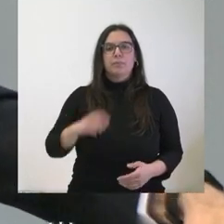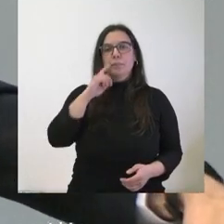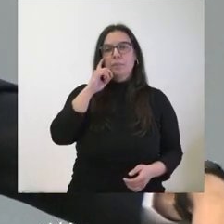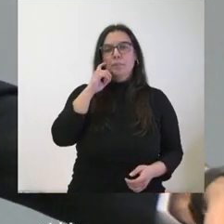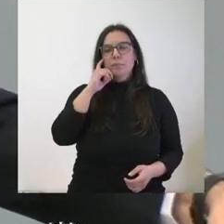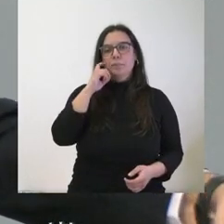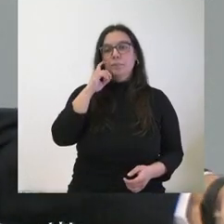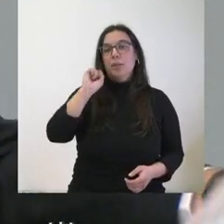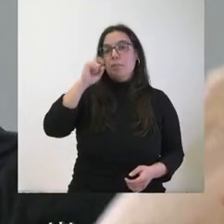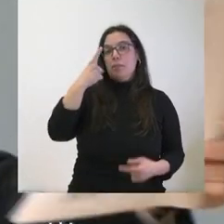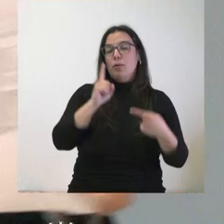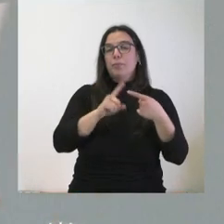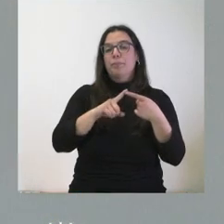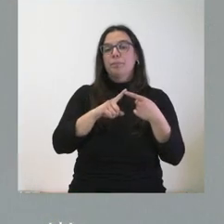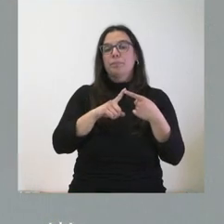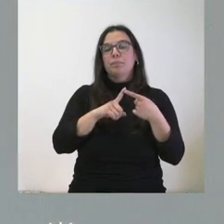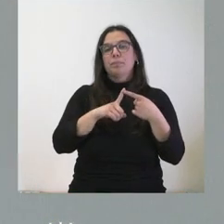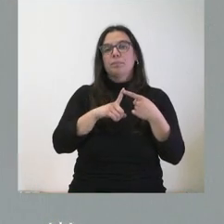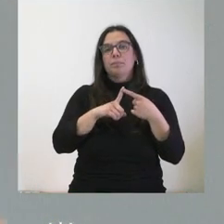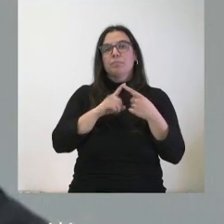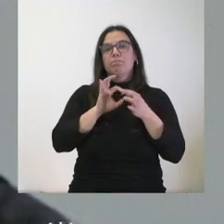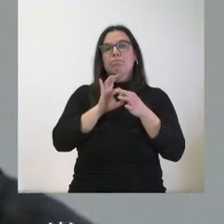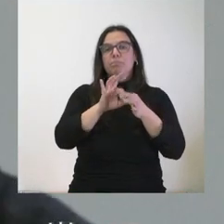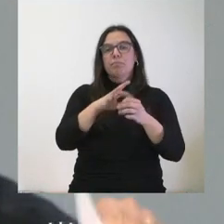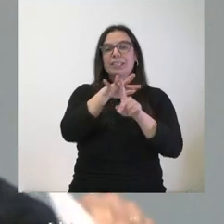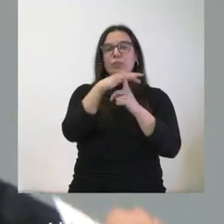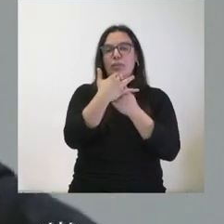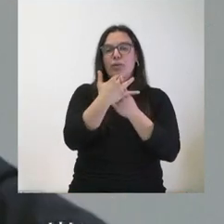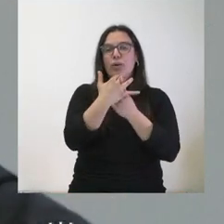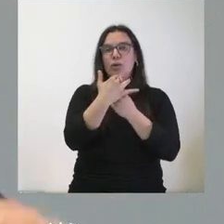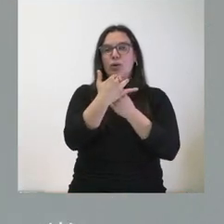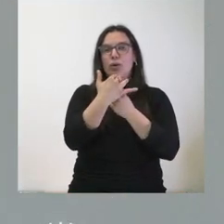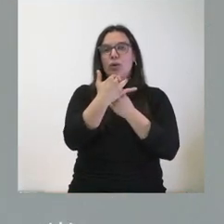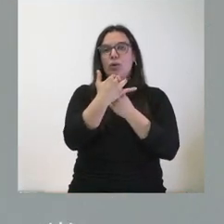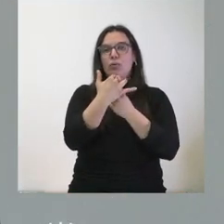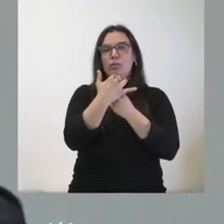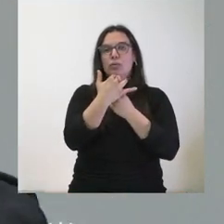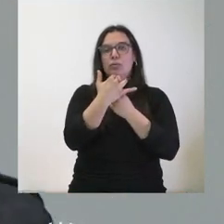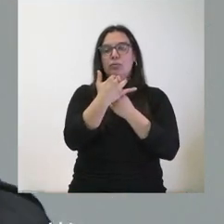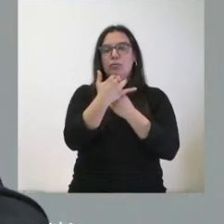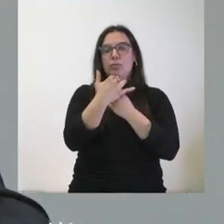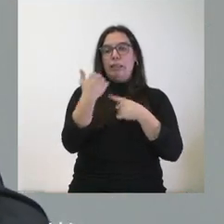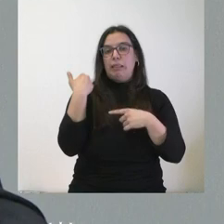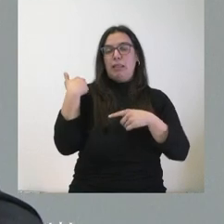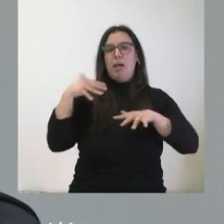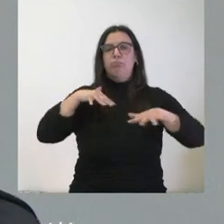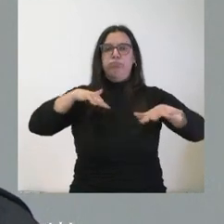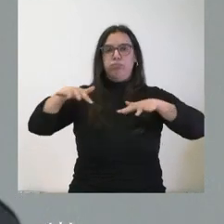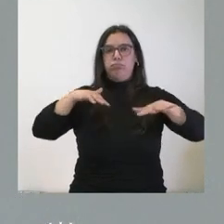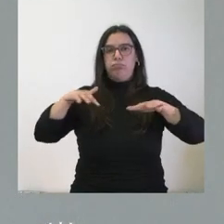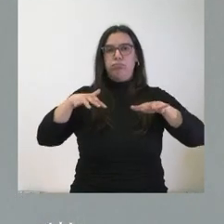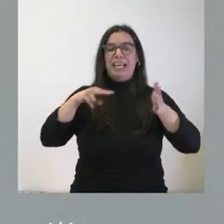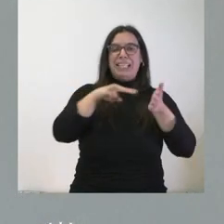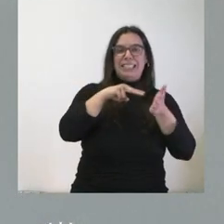El primero de estos asuntos es el que tiene que ver con la situación del reciente terremoto en